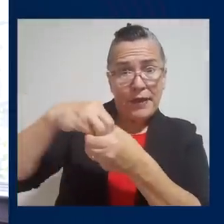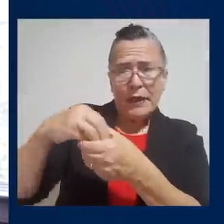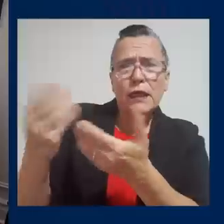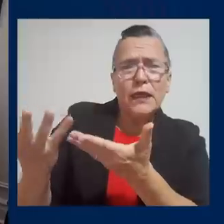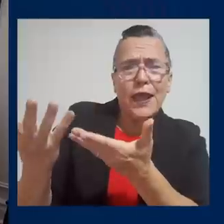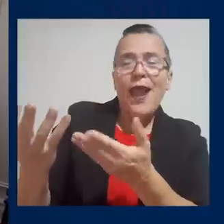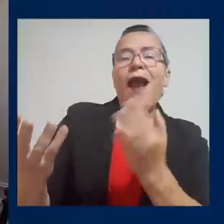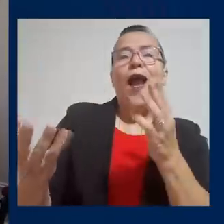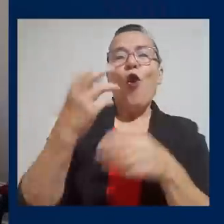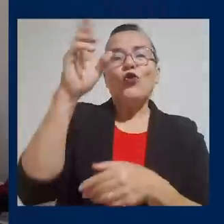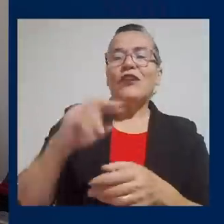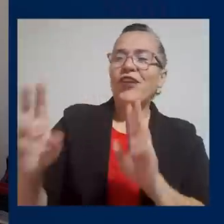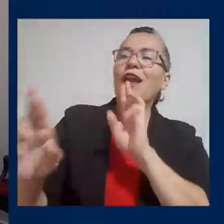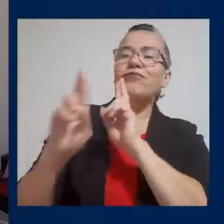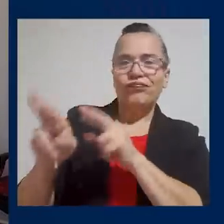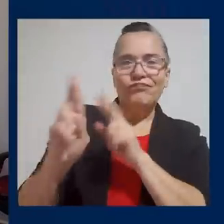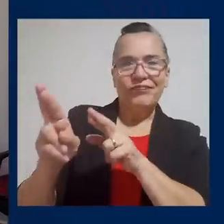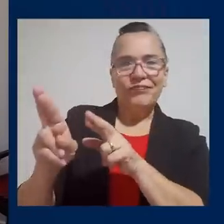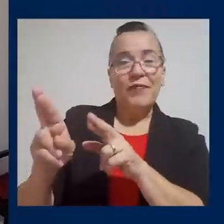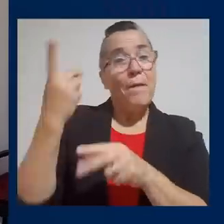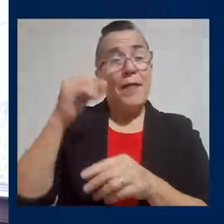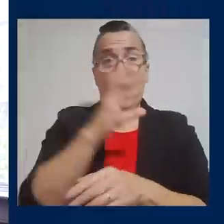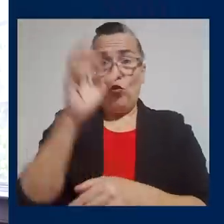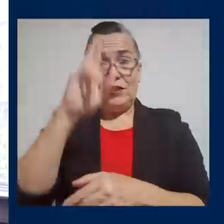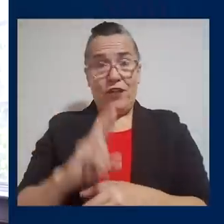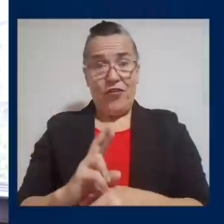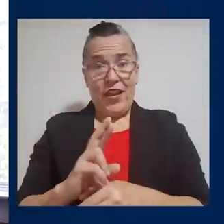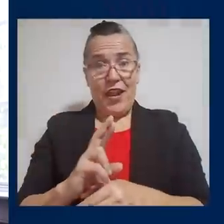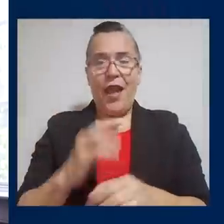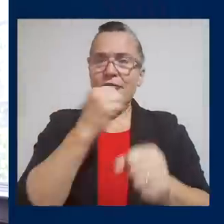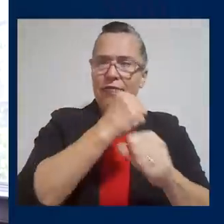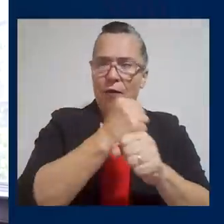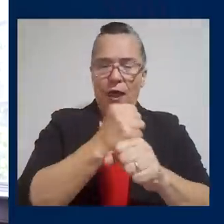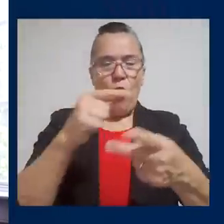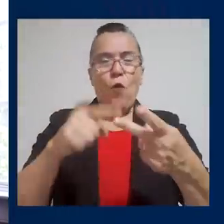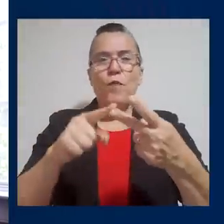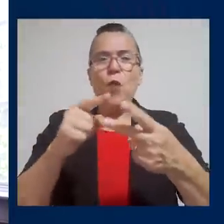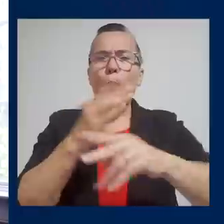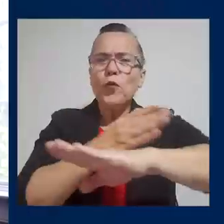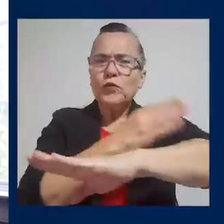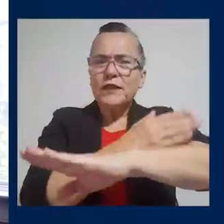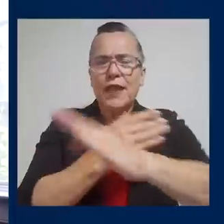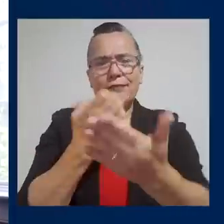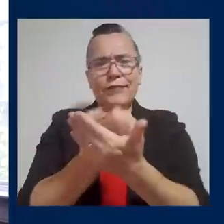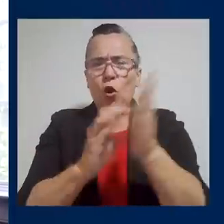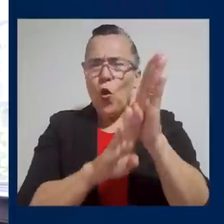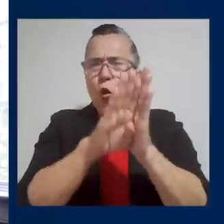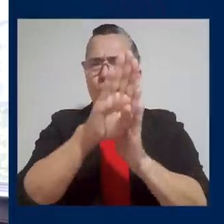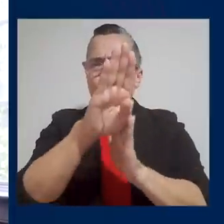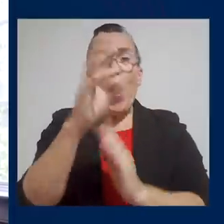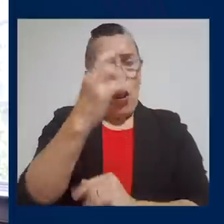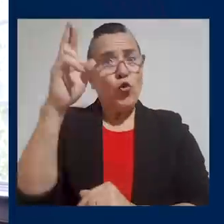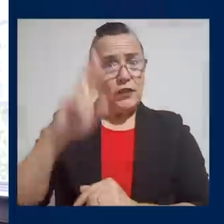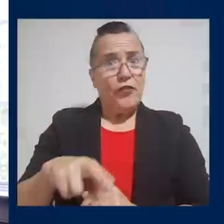más, para que en Costa Rica haya trabajo, haya prosperidad, haya crecimiento económico que estamos